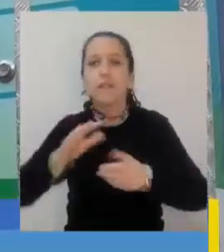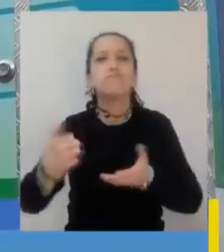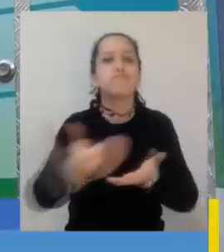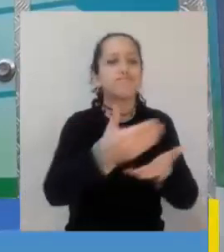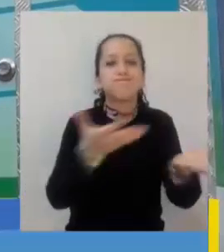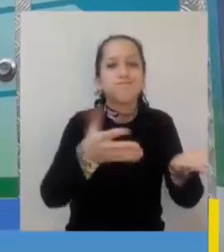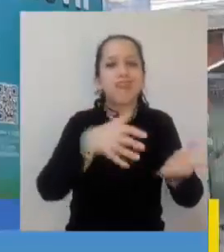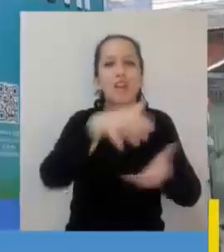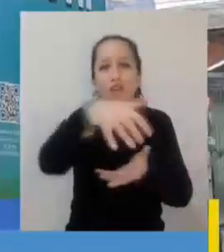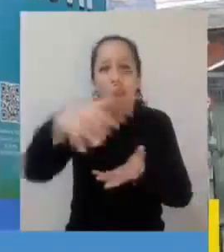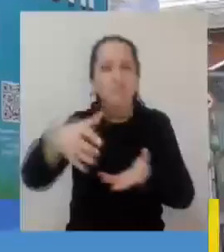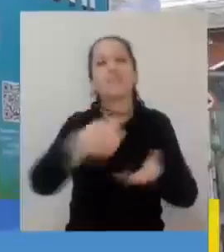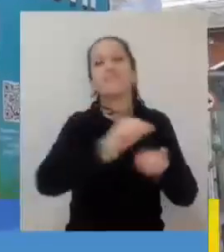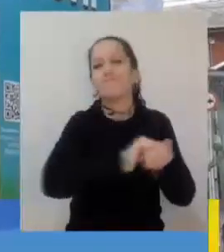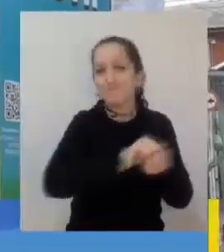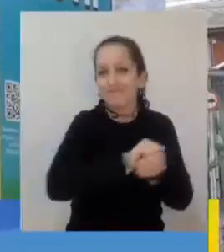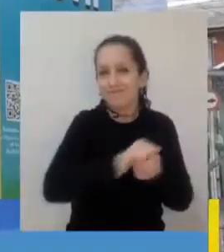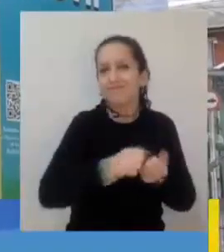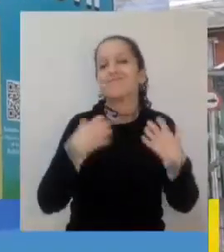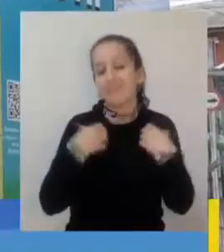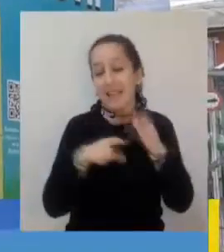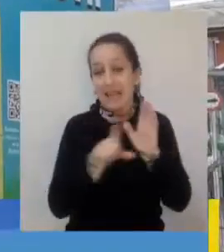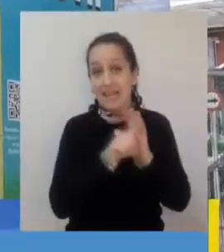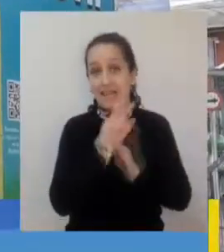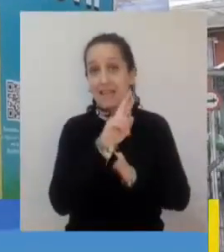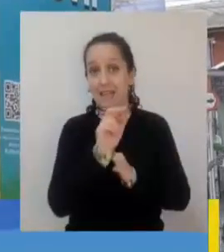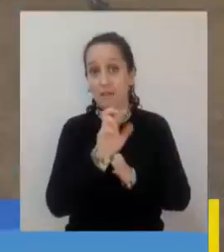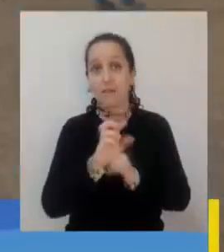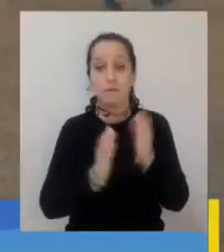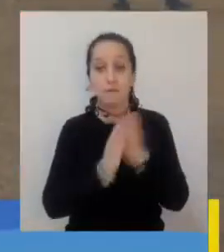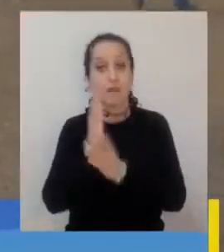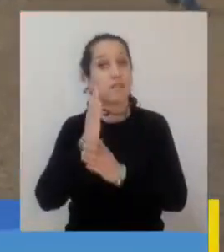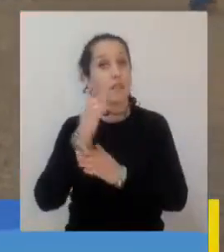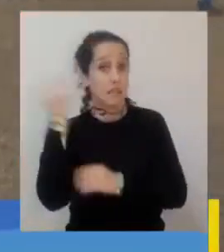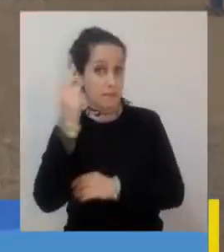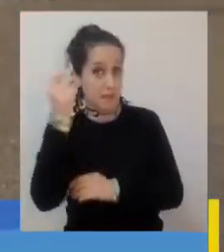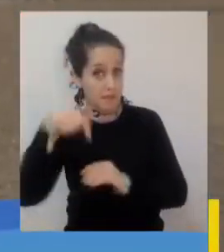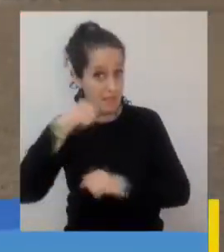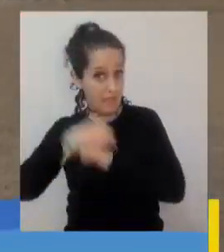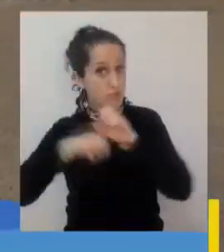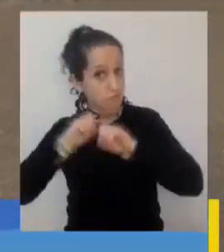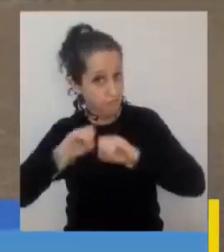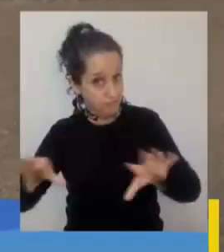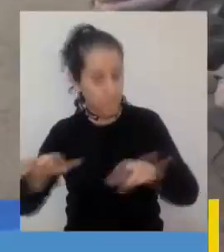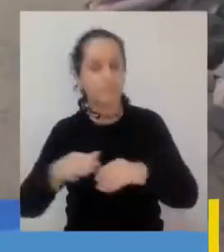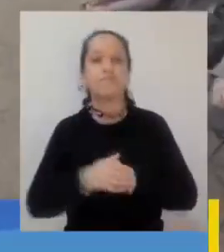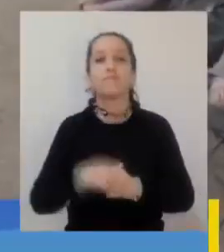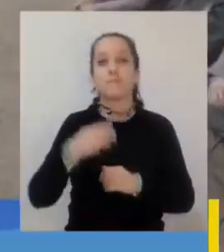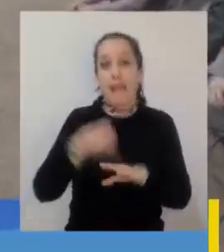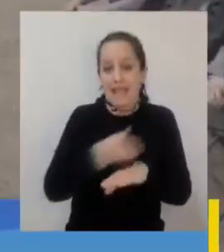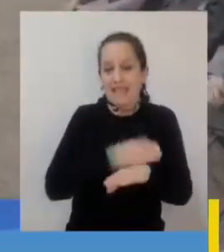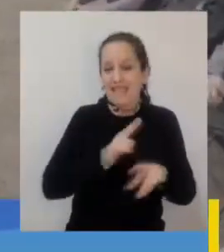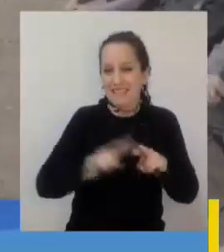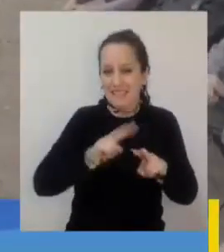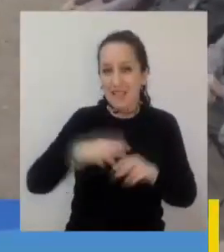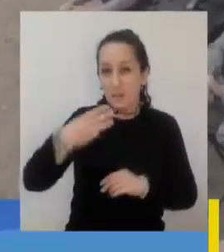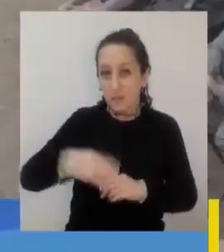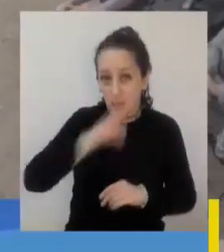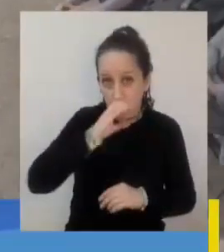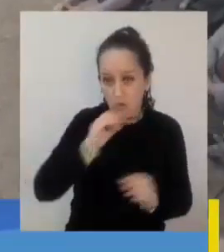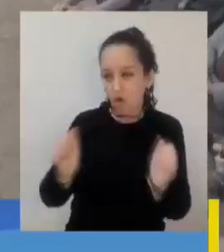y adelantándose a su entrada en vigencia en el mes de septiembre de este año, la Municipalidad de Concepción y Resimple,